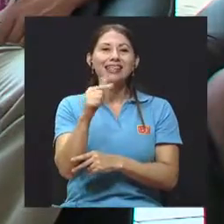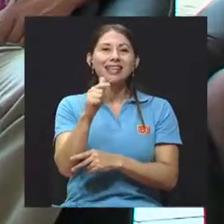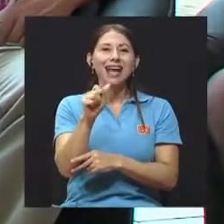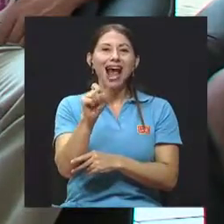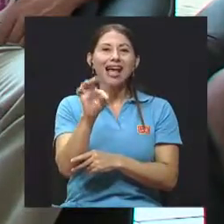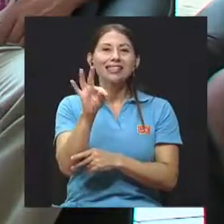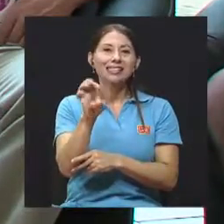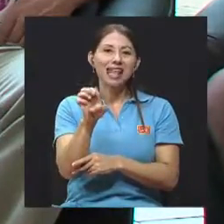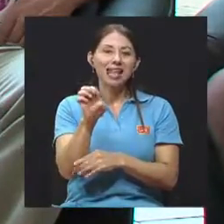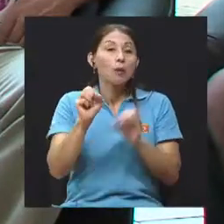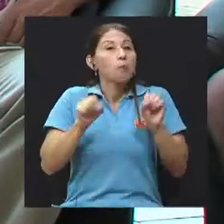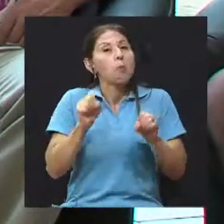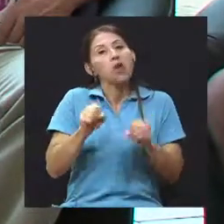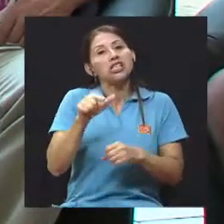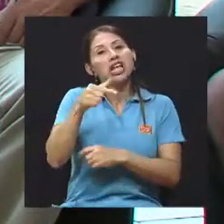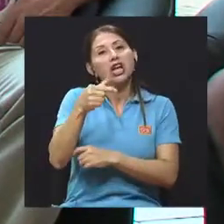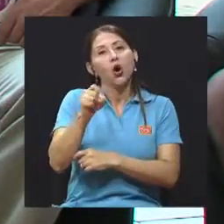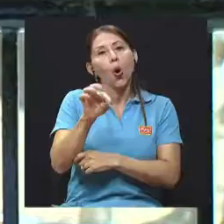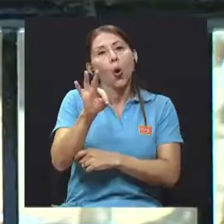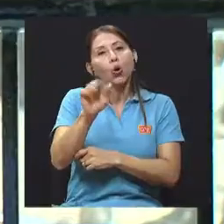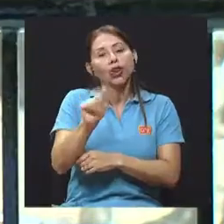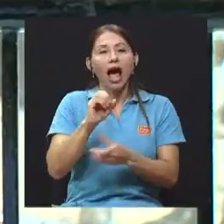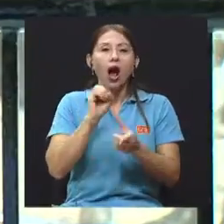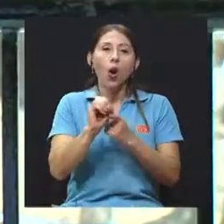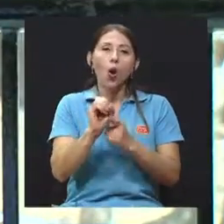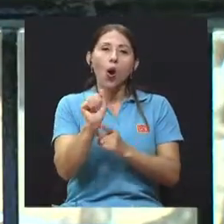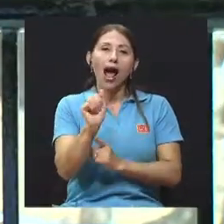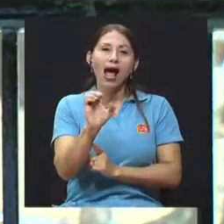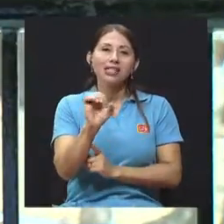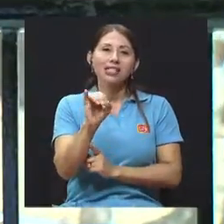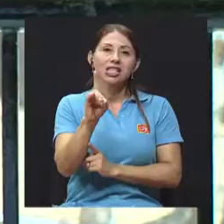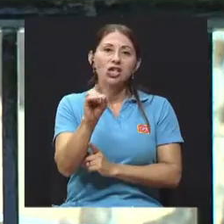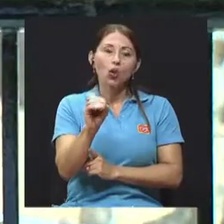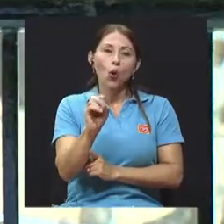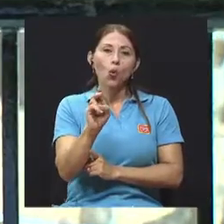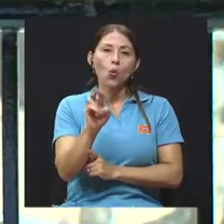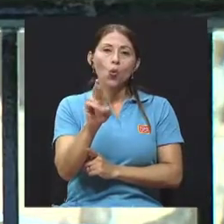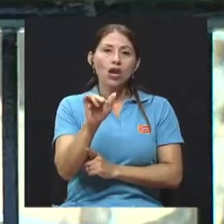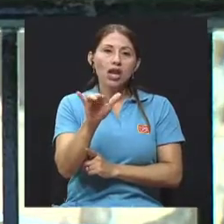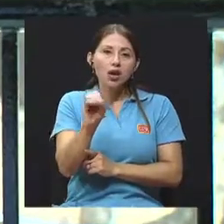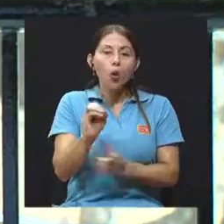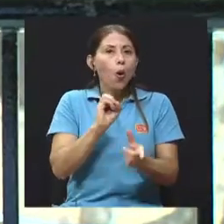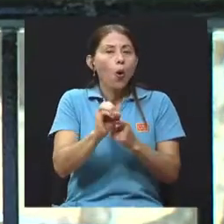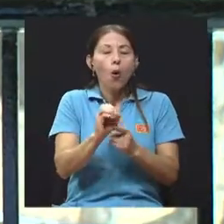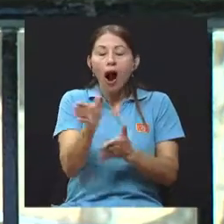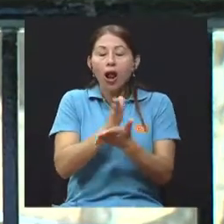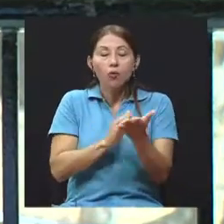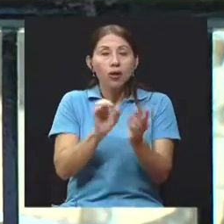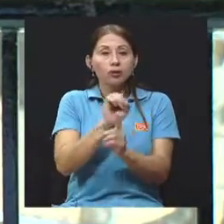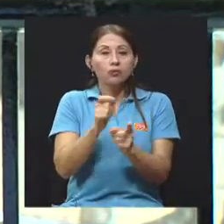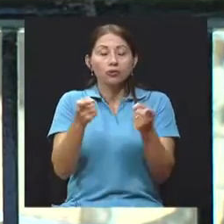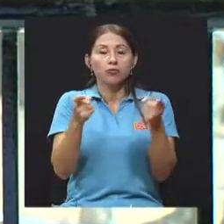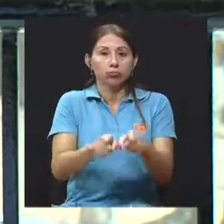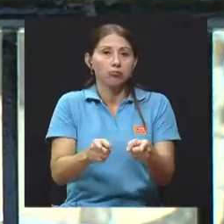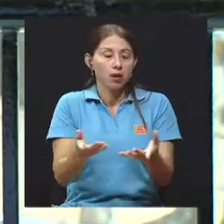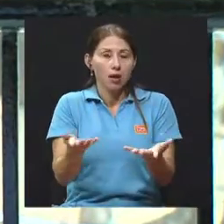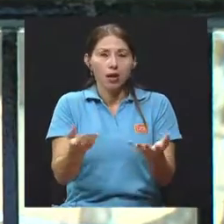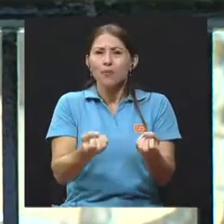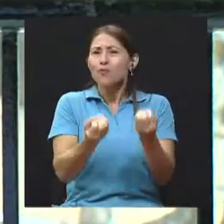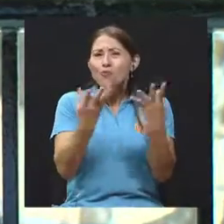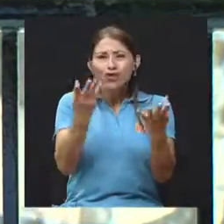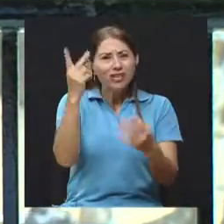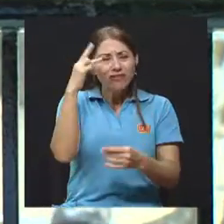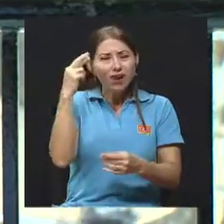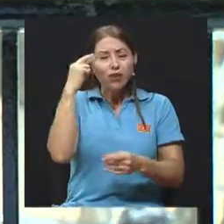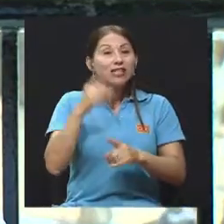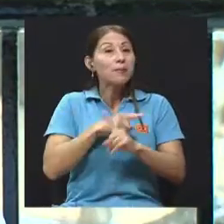úrico, simplemente que hubo un trauma, algún ejercicio más realizado, una sobrecarga. Hay muchas causas. Lo que implica, lo